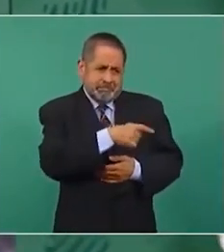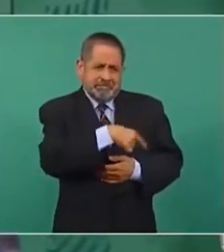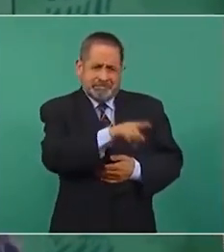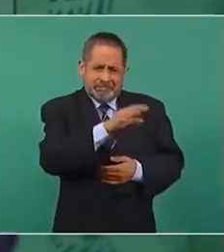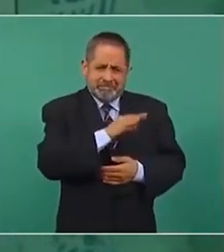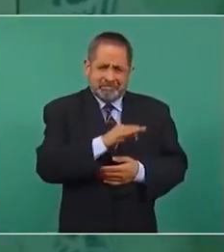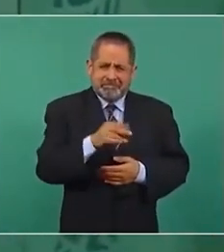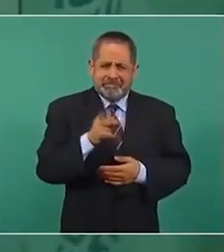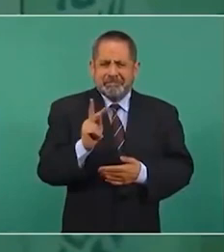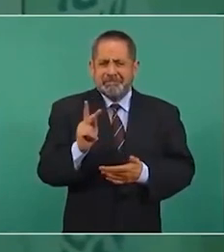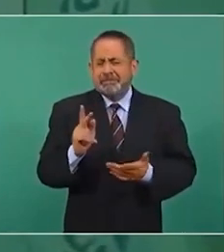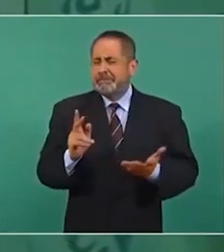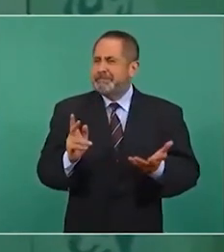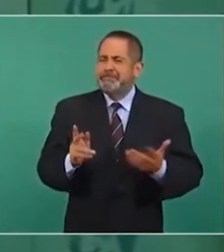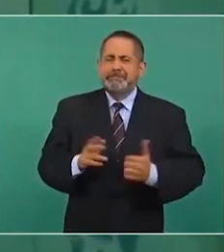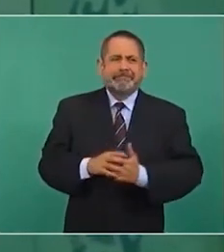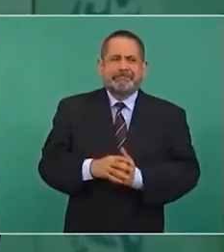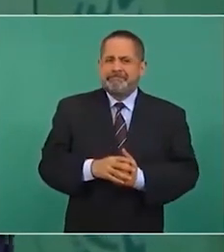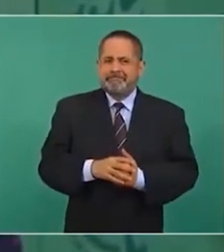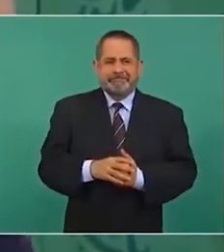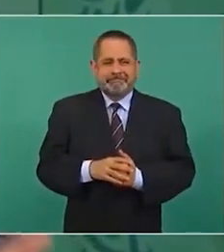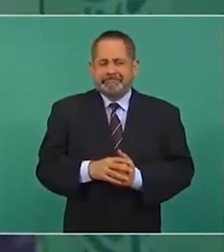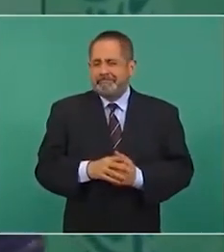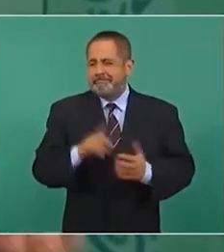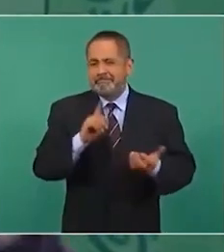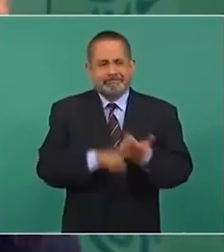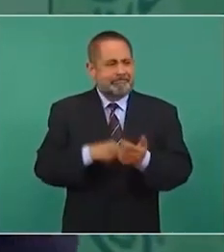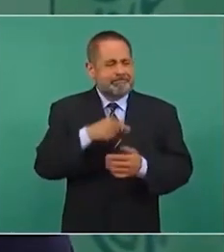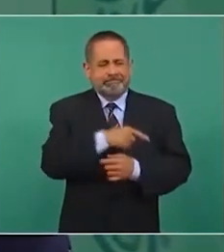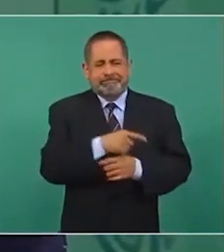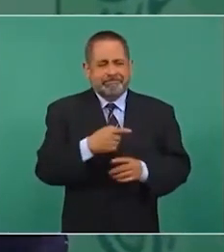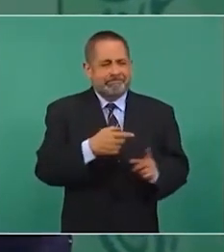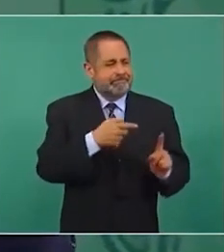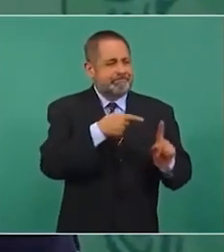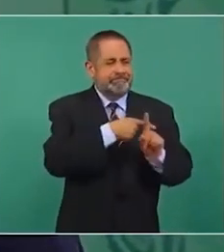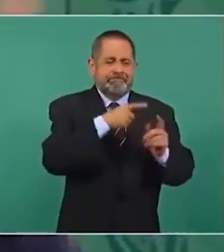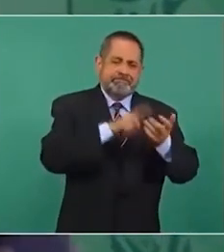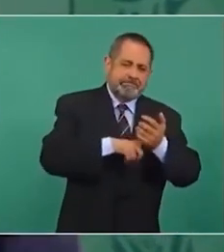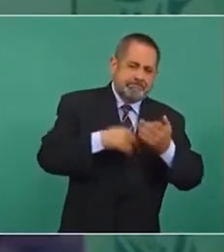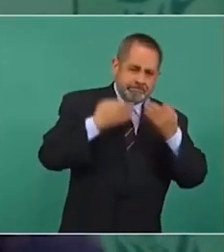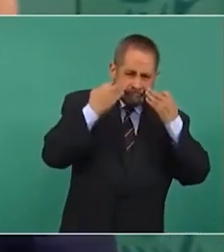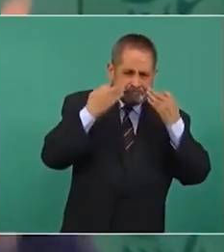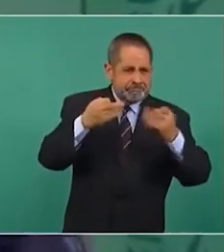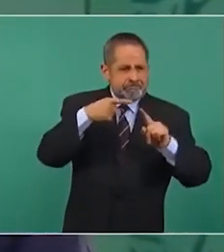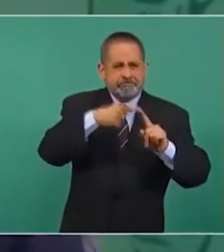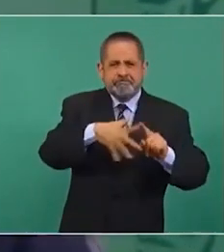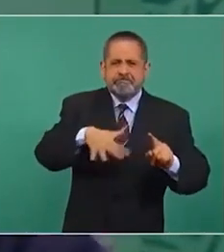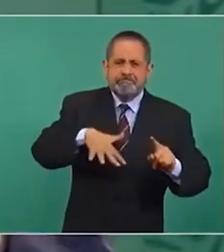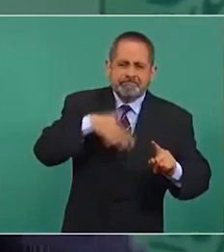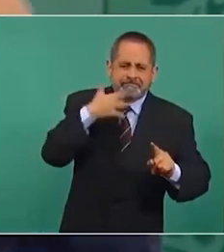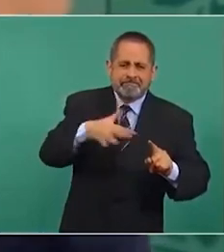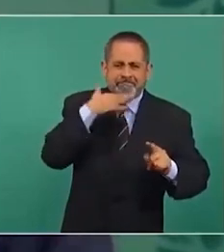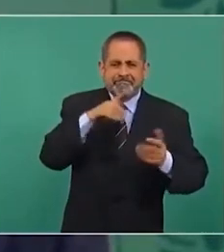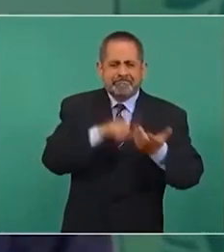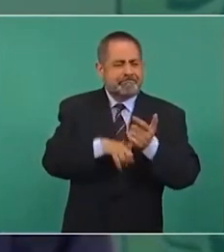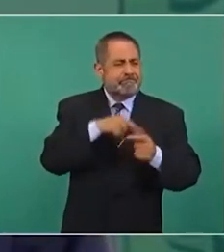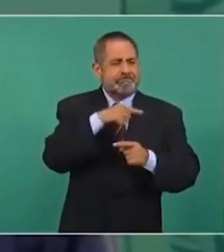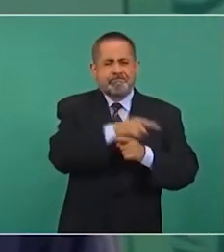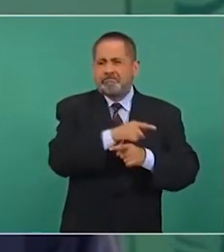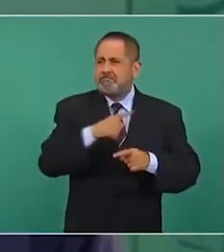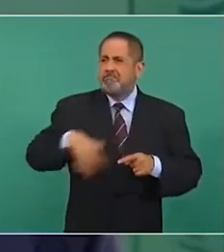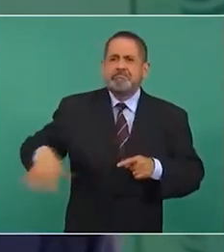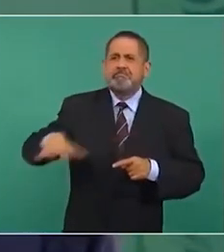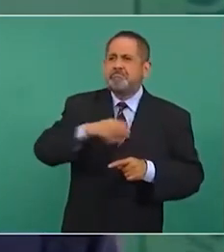se trata de un testigo de actos de corrupción que dañaron